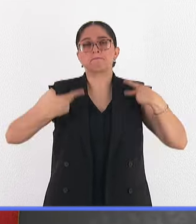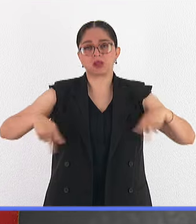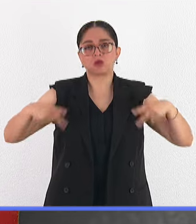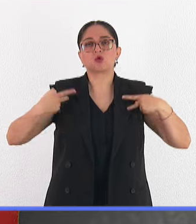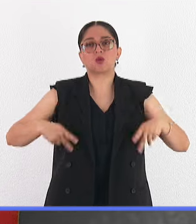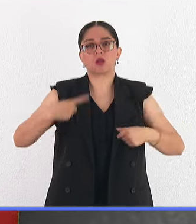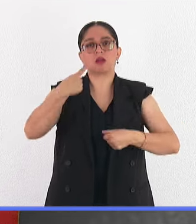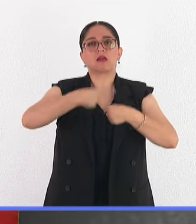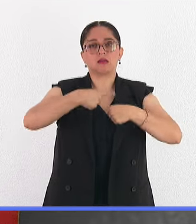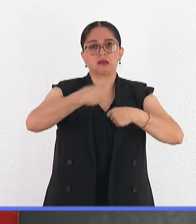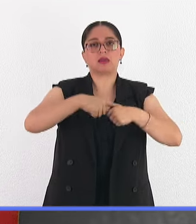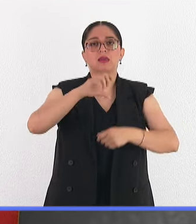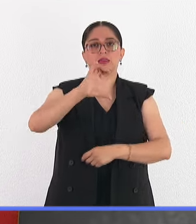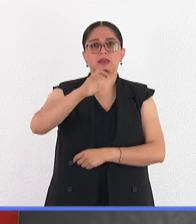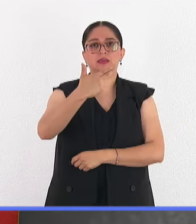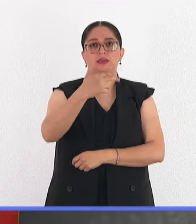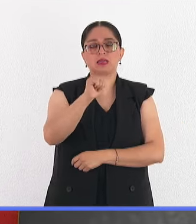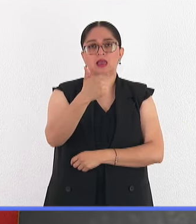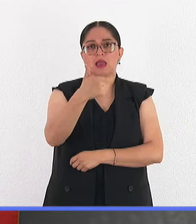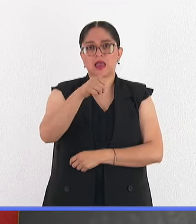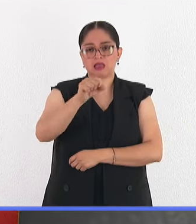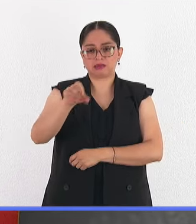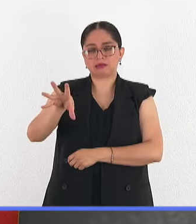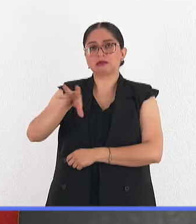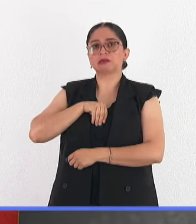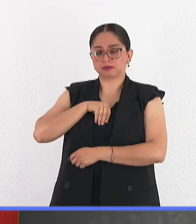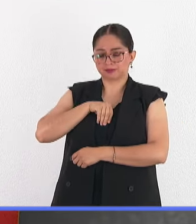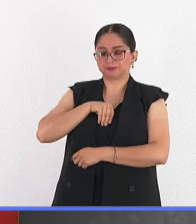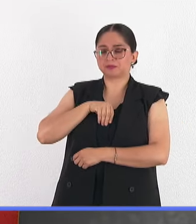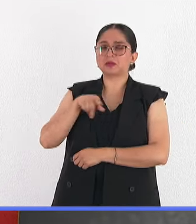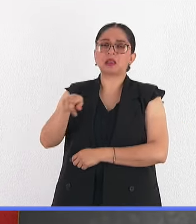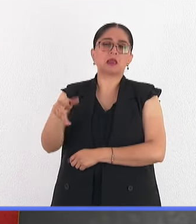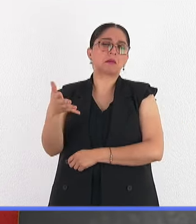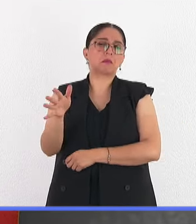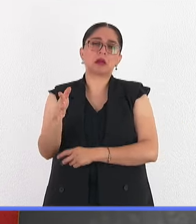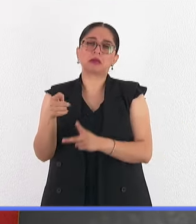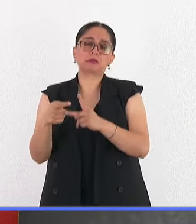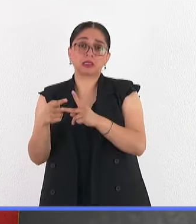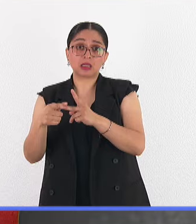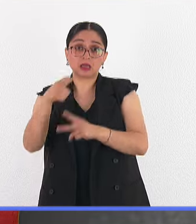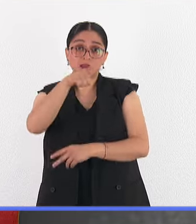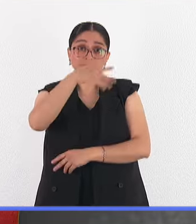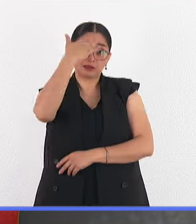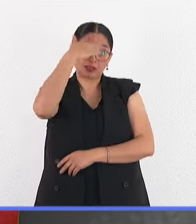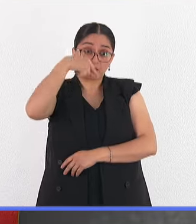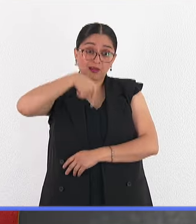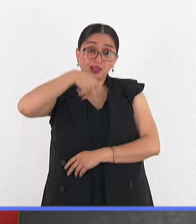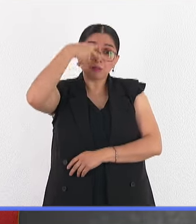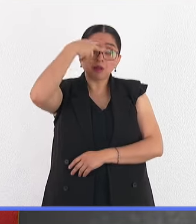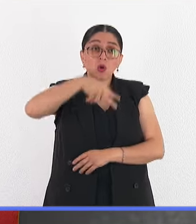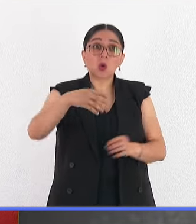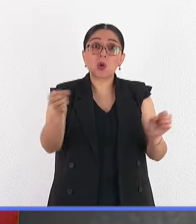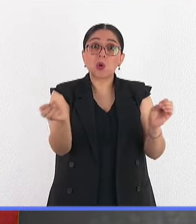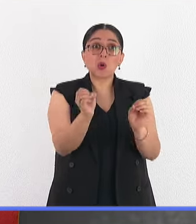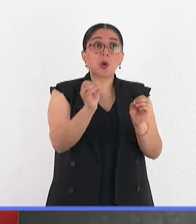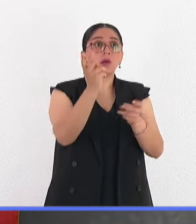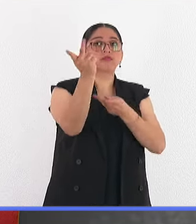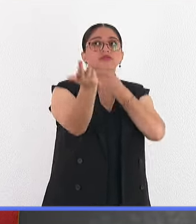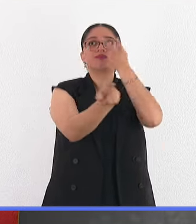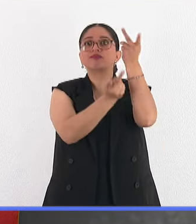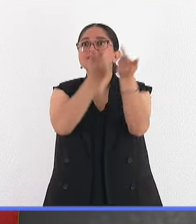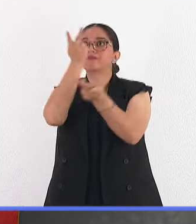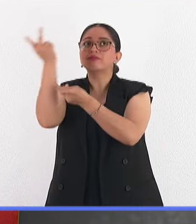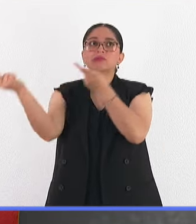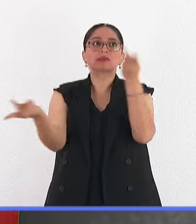infectados. Este es un estimado, porque en realidad en el país hace muchos años que no se hacen encuestas grandes para saber realmente